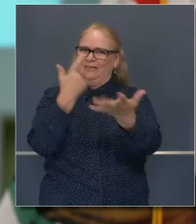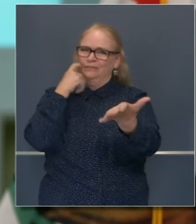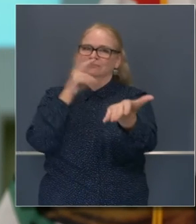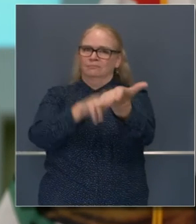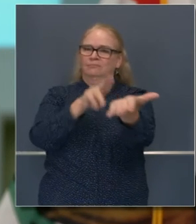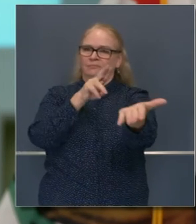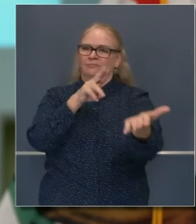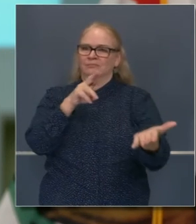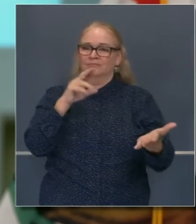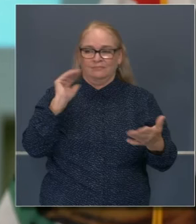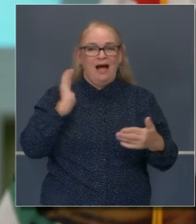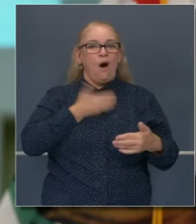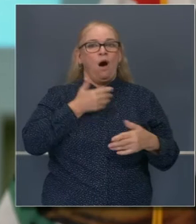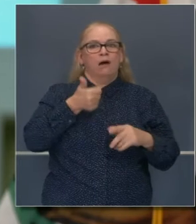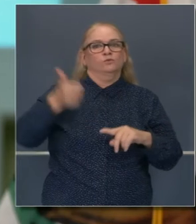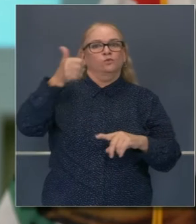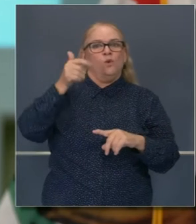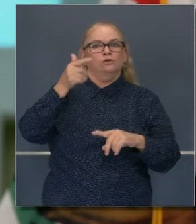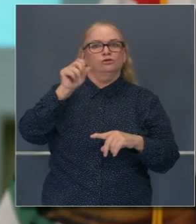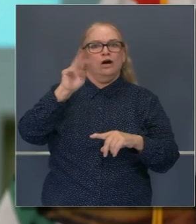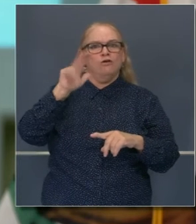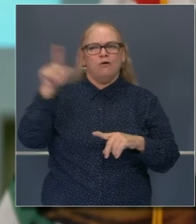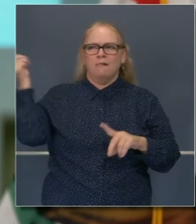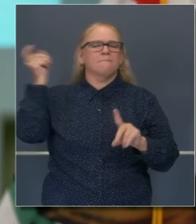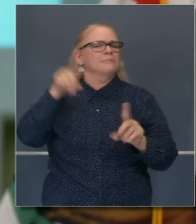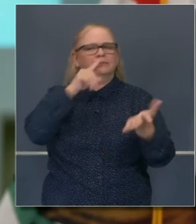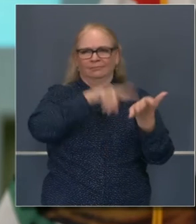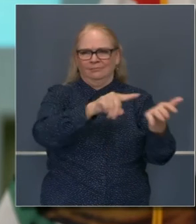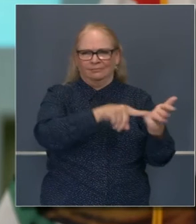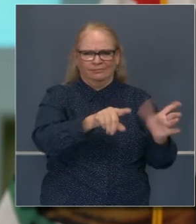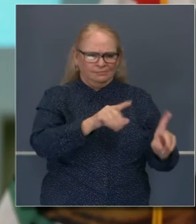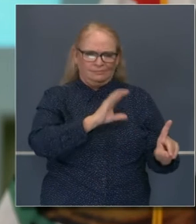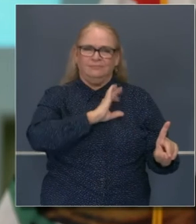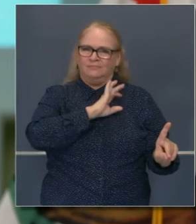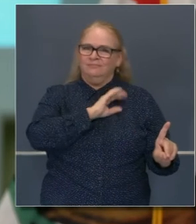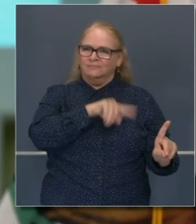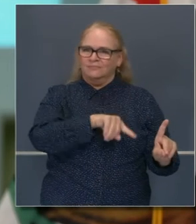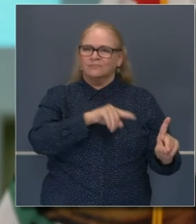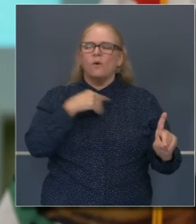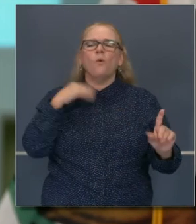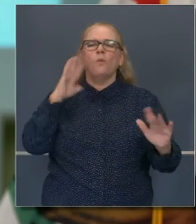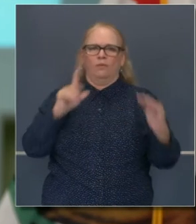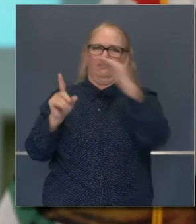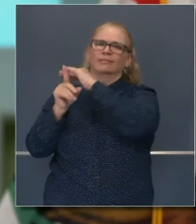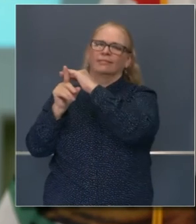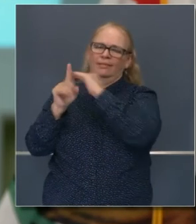en la que creo y espero tener los recursos en la oficina del procurador general para hacer eso.